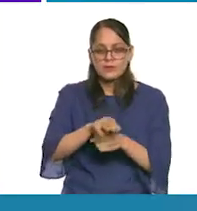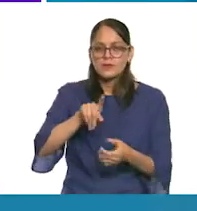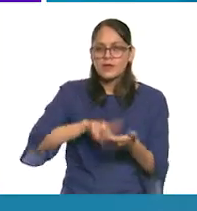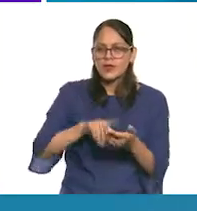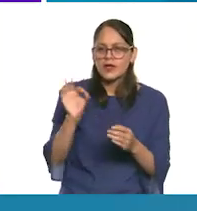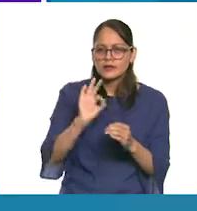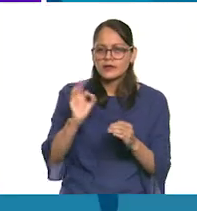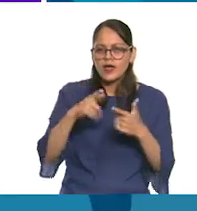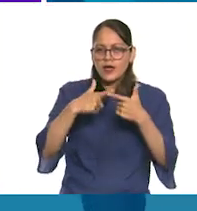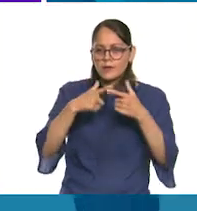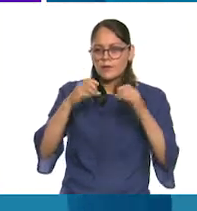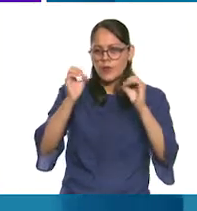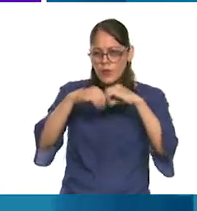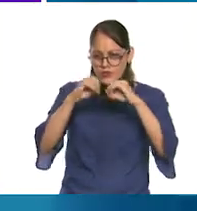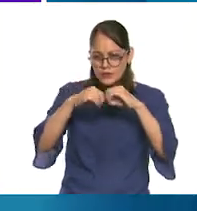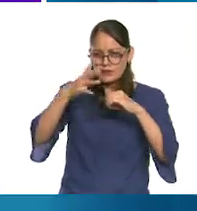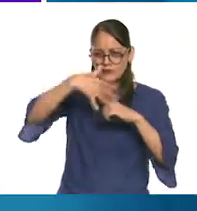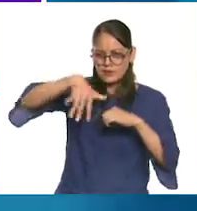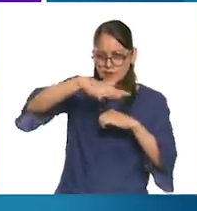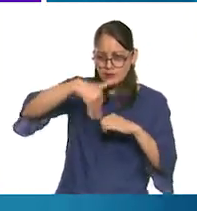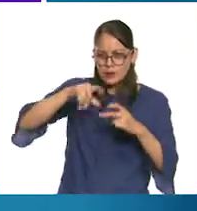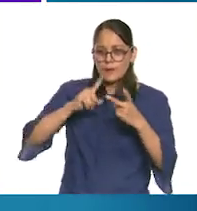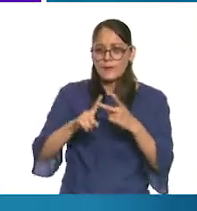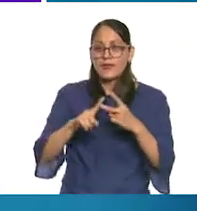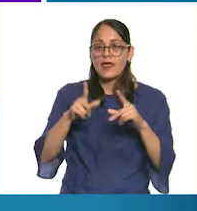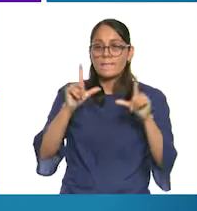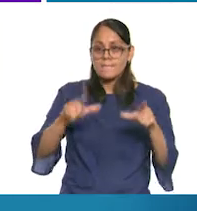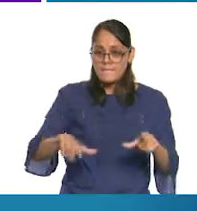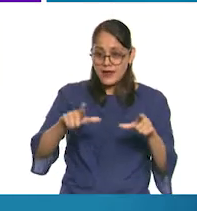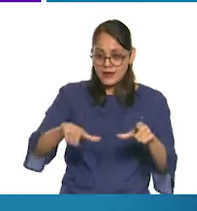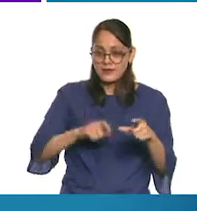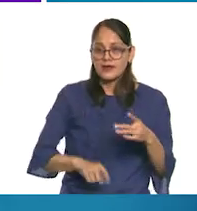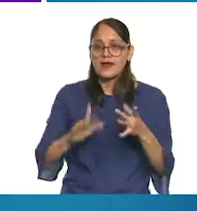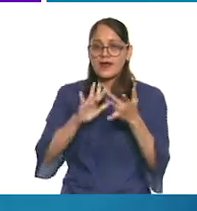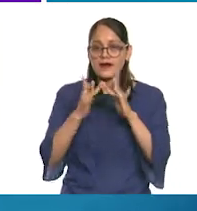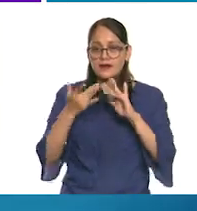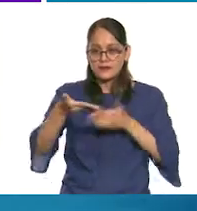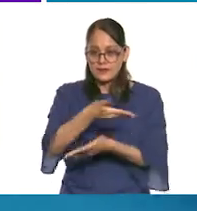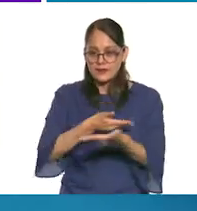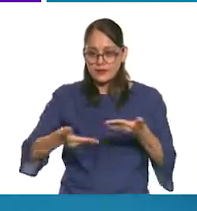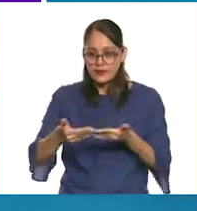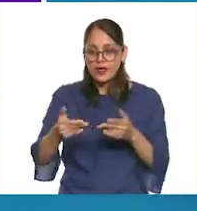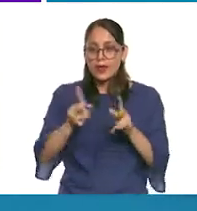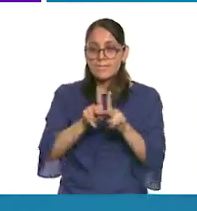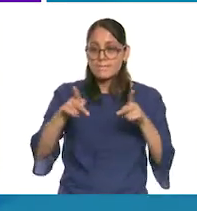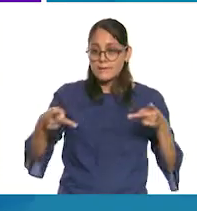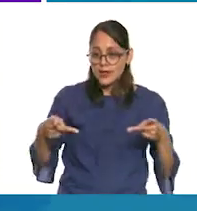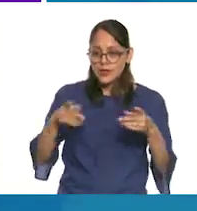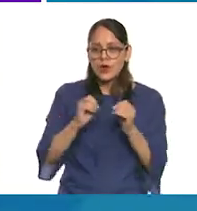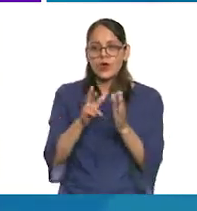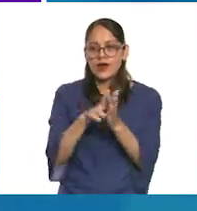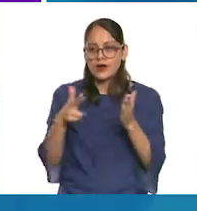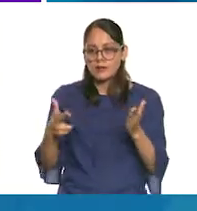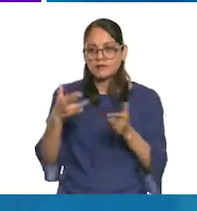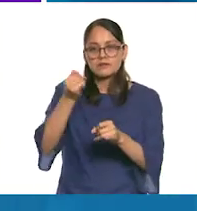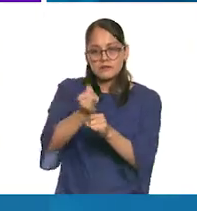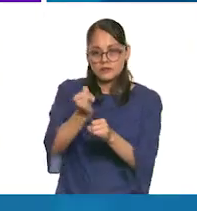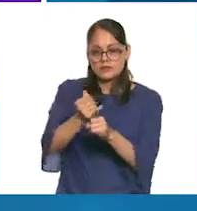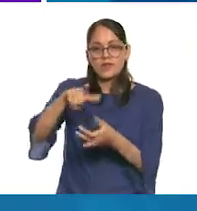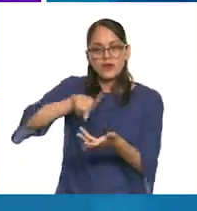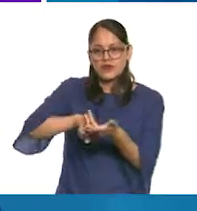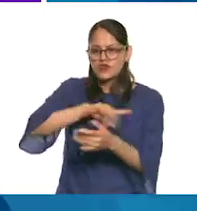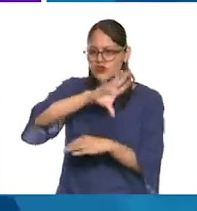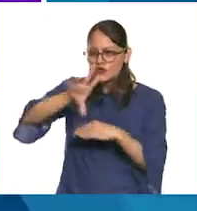buscadores web, plataformas de video, redes sociales, periódicos o revistas en línea. Todos los sitios que